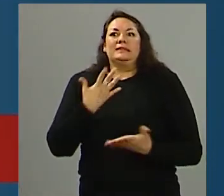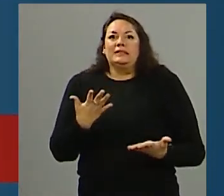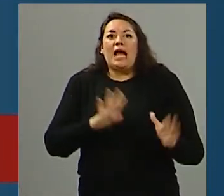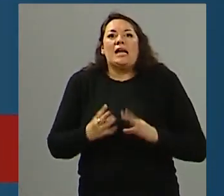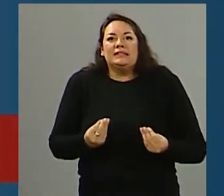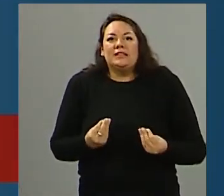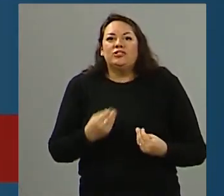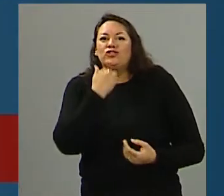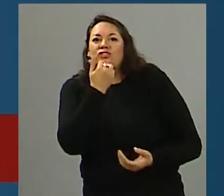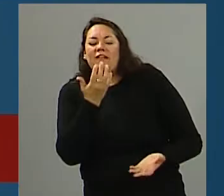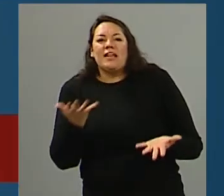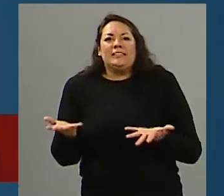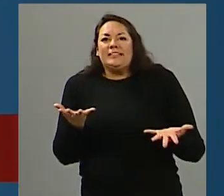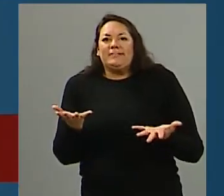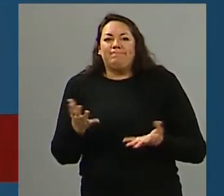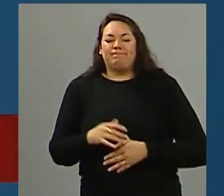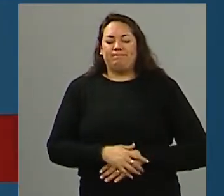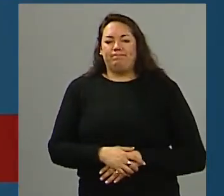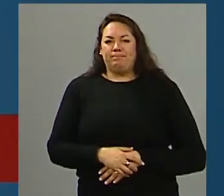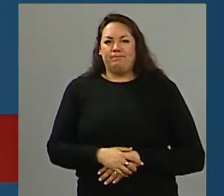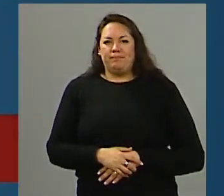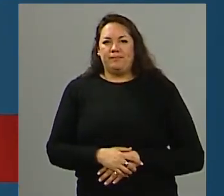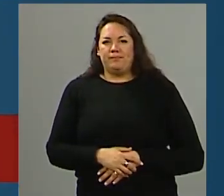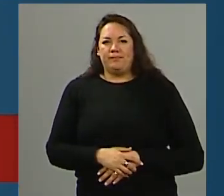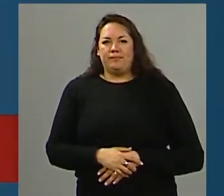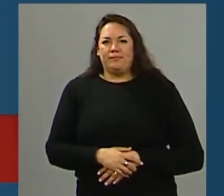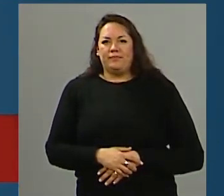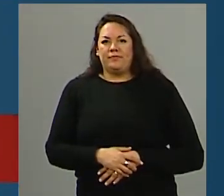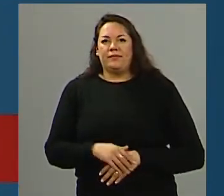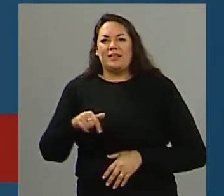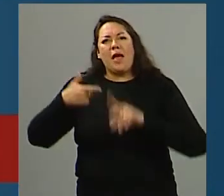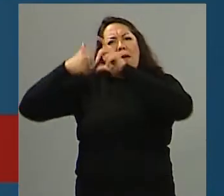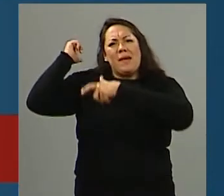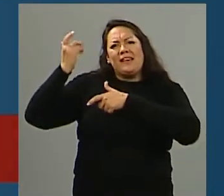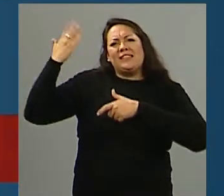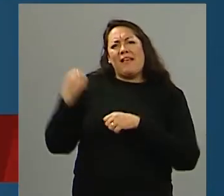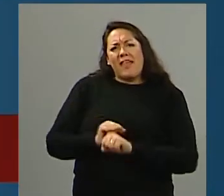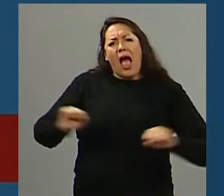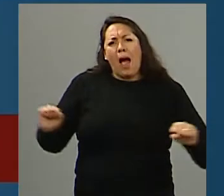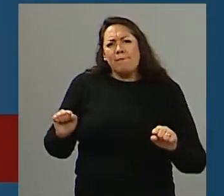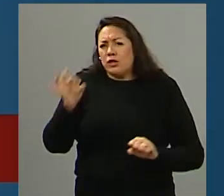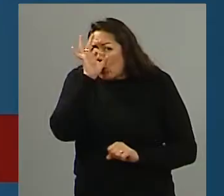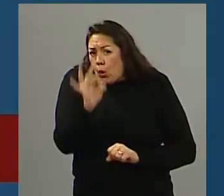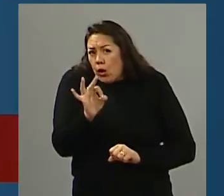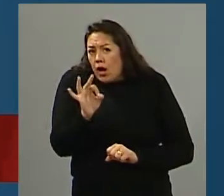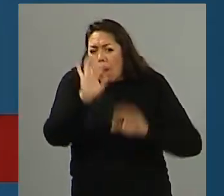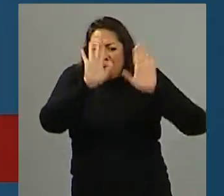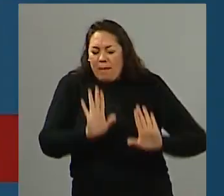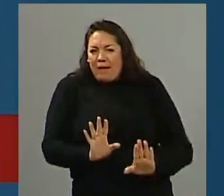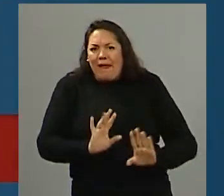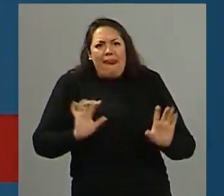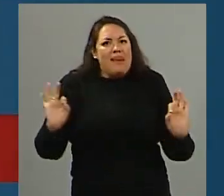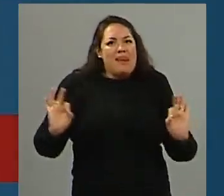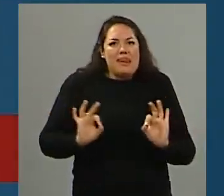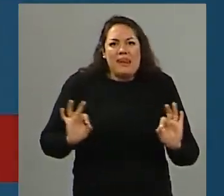algunas cuestiones al gobierno de Estados Unidos. Más que con la guardia baja, con poca experiencia y pocos preparados seríamos, ¿no? Sí,